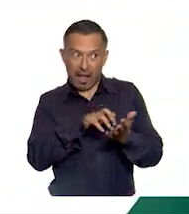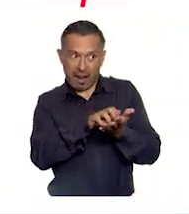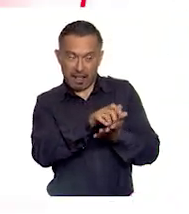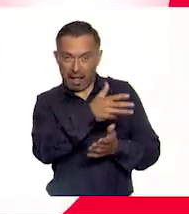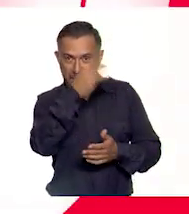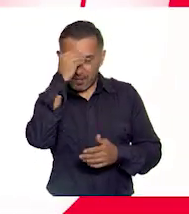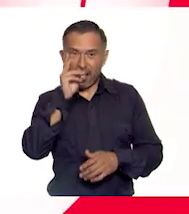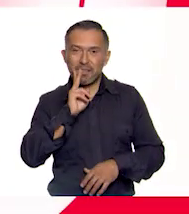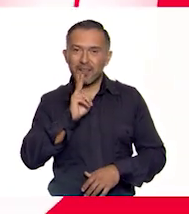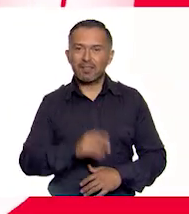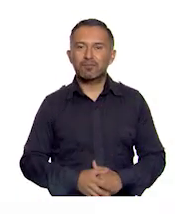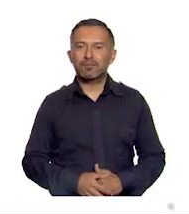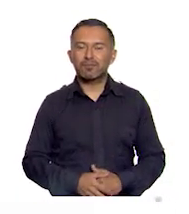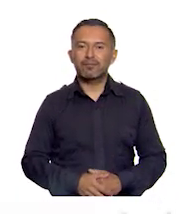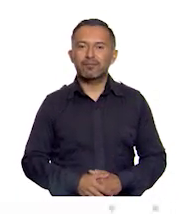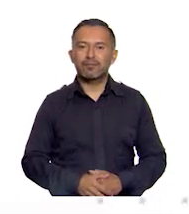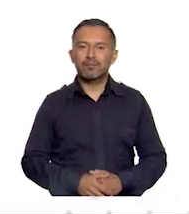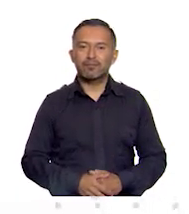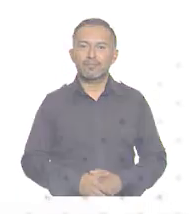puedo.